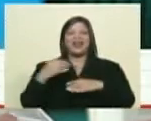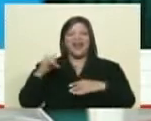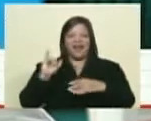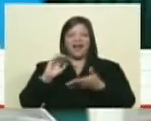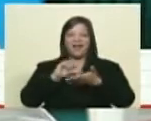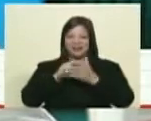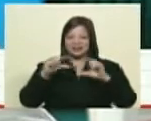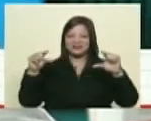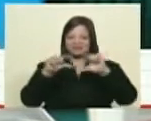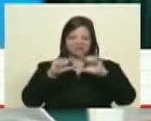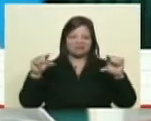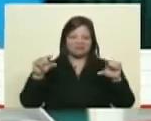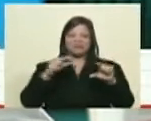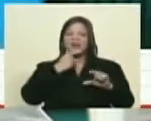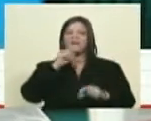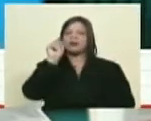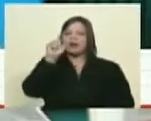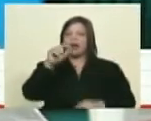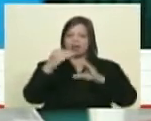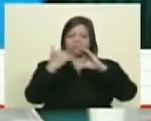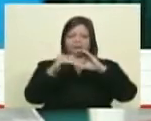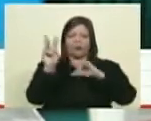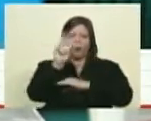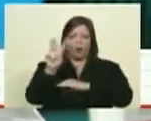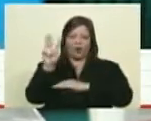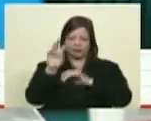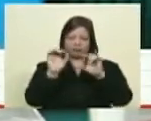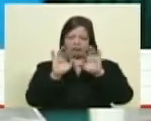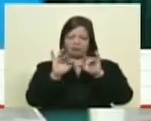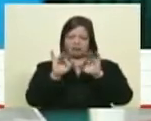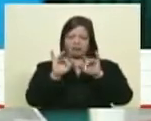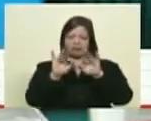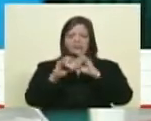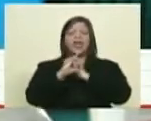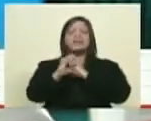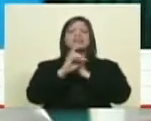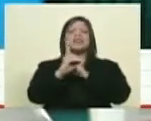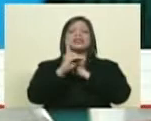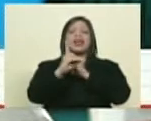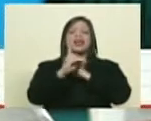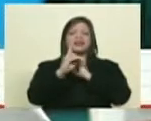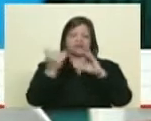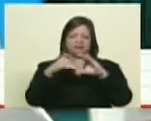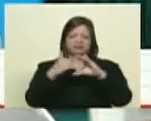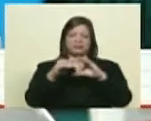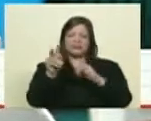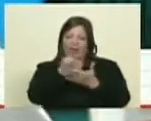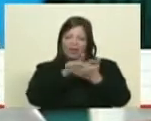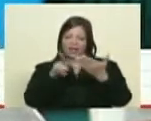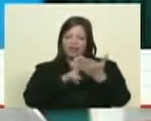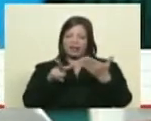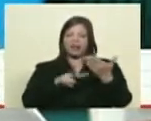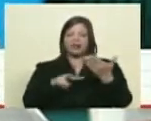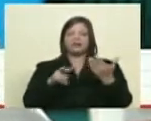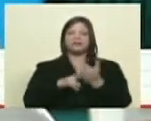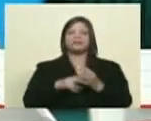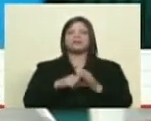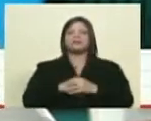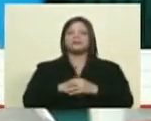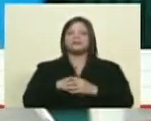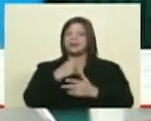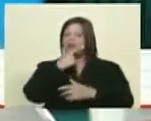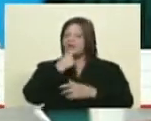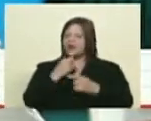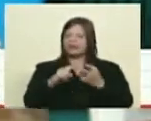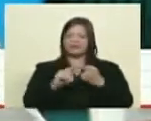es fiel a la versión en físico y se puede descargar el libro igualmente para leerlo y está en su integralidad con toda la